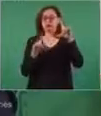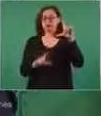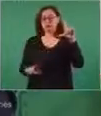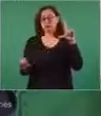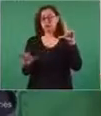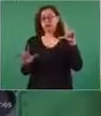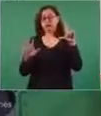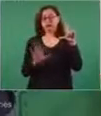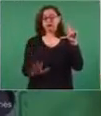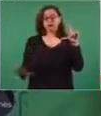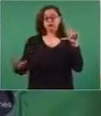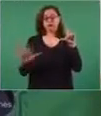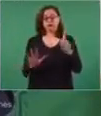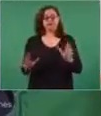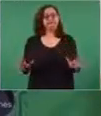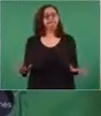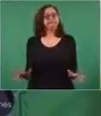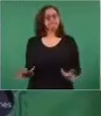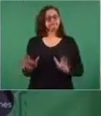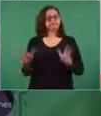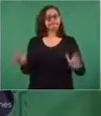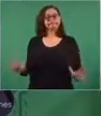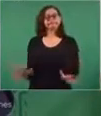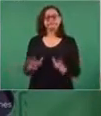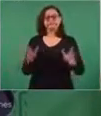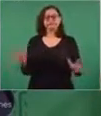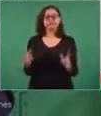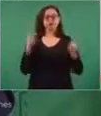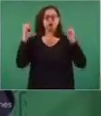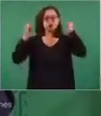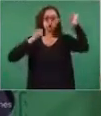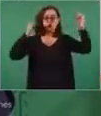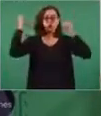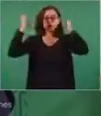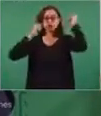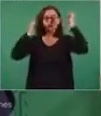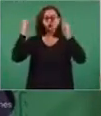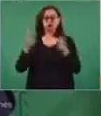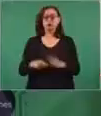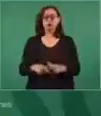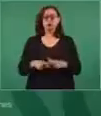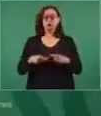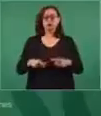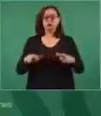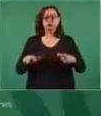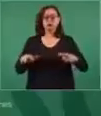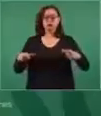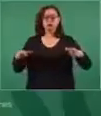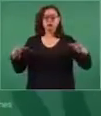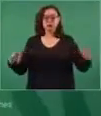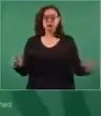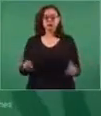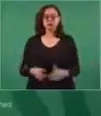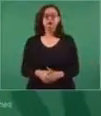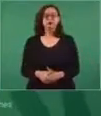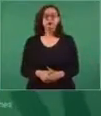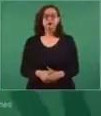desarrollando la actividad turística en Quintana Roo, pero es